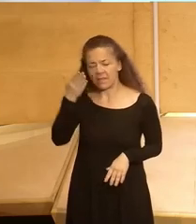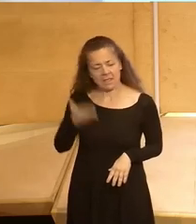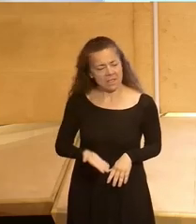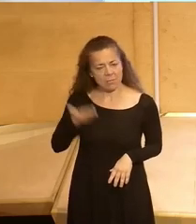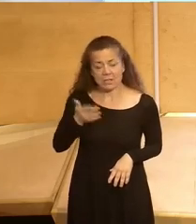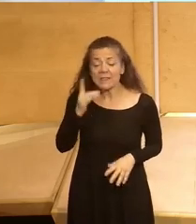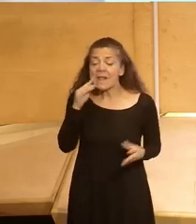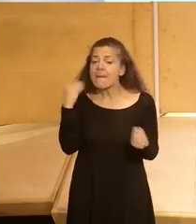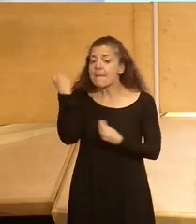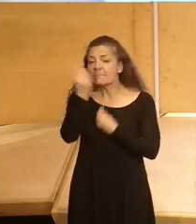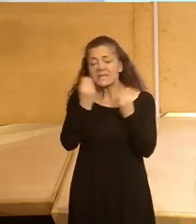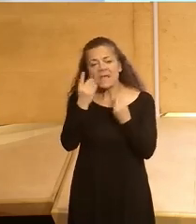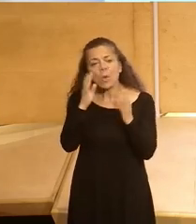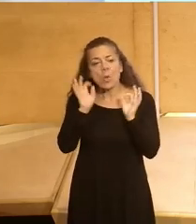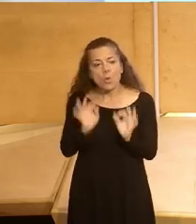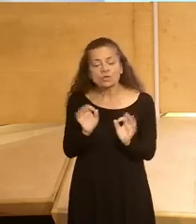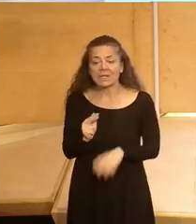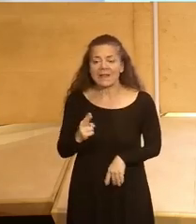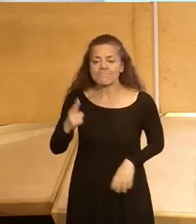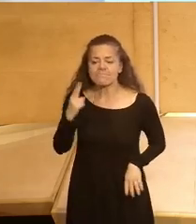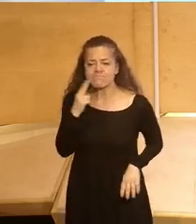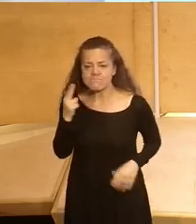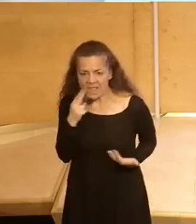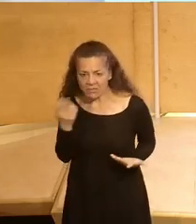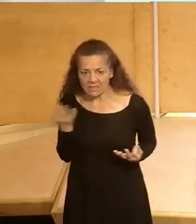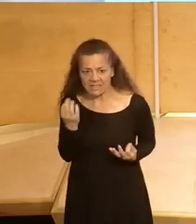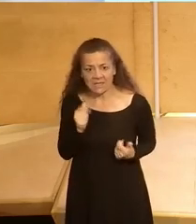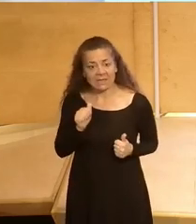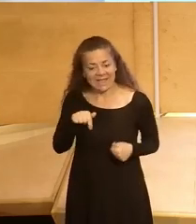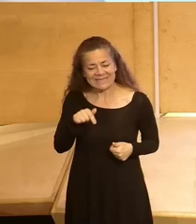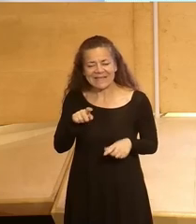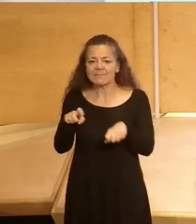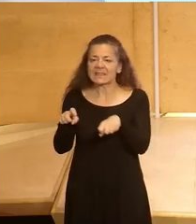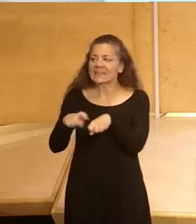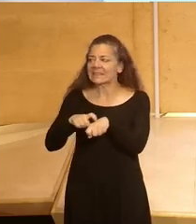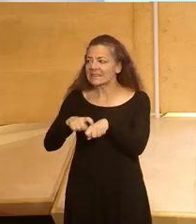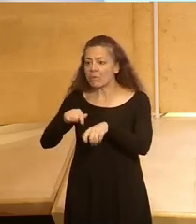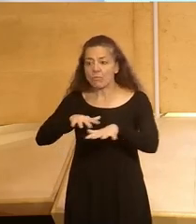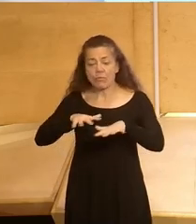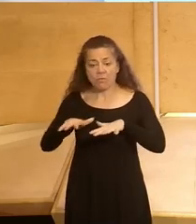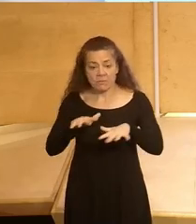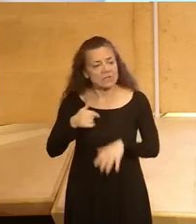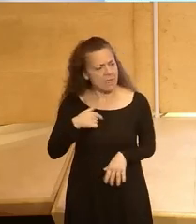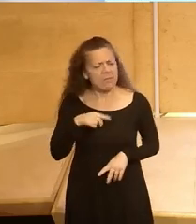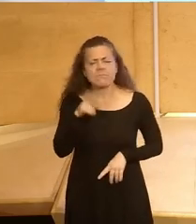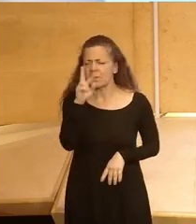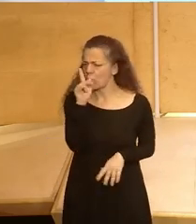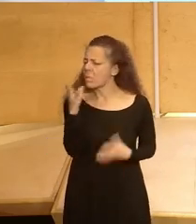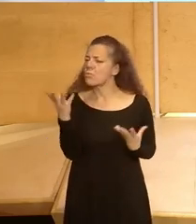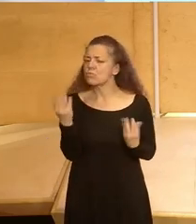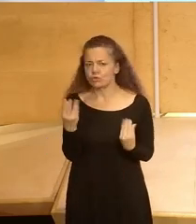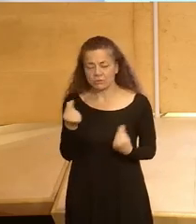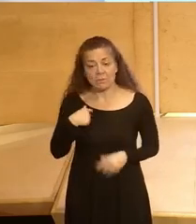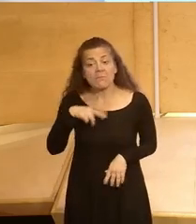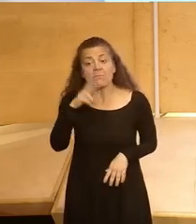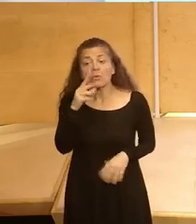el pensar justamente que el miedo es el caldo de cultivo de este tipo de movimientos a mí me preocupa mucho me